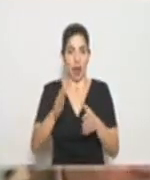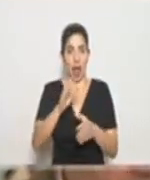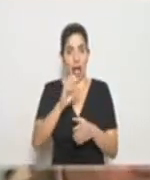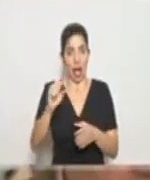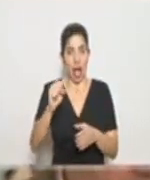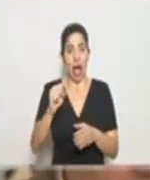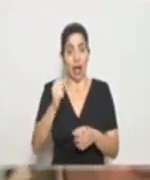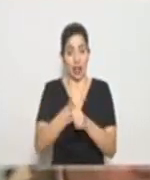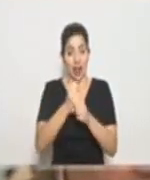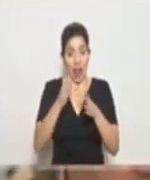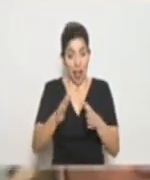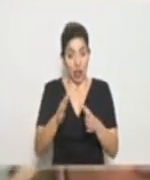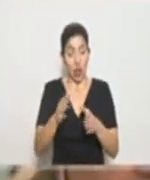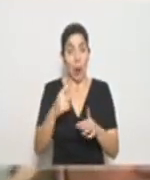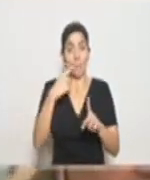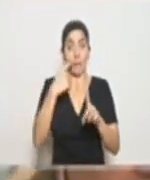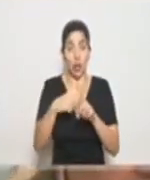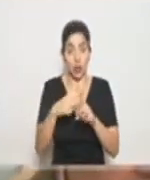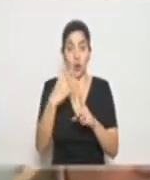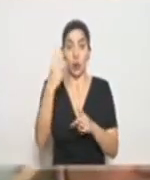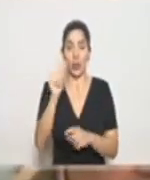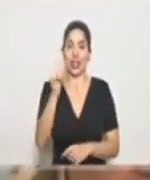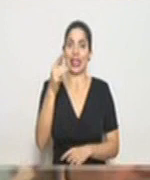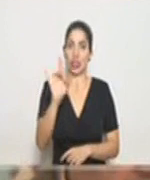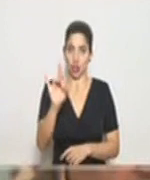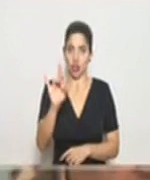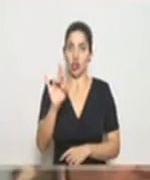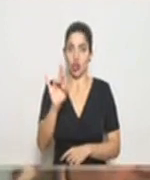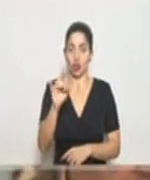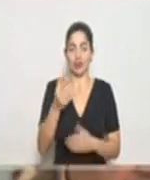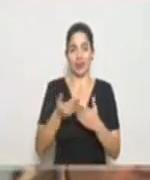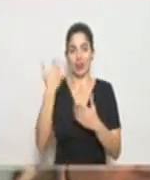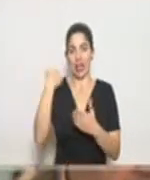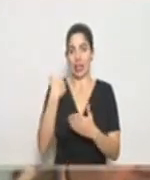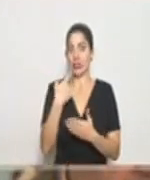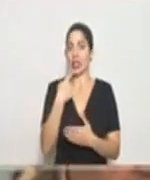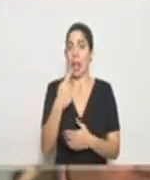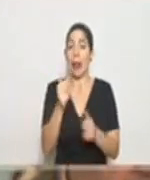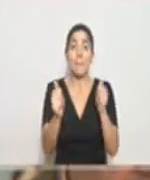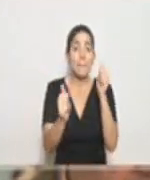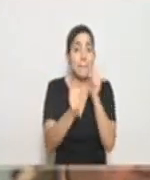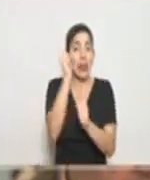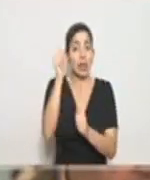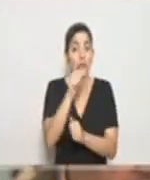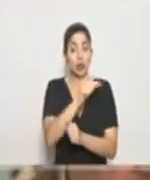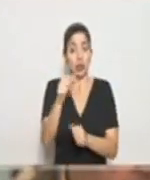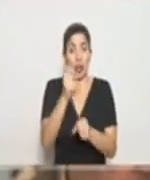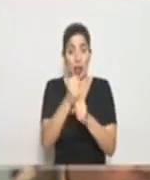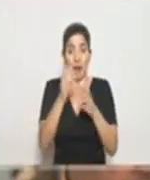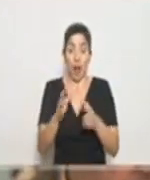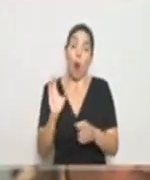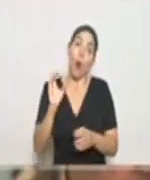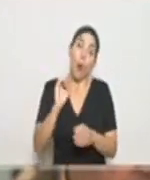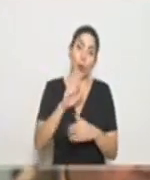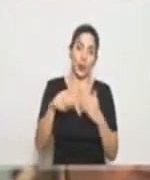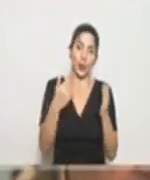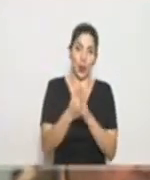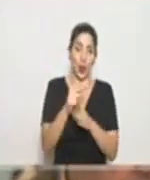que han dado positivos. Reitero lo que dije al principio, la gran mayoría de ellos, si no todos,